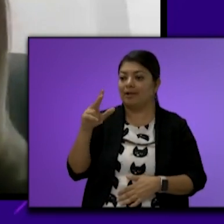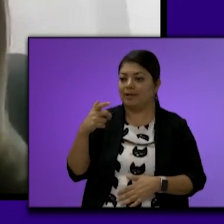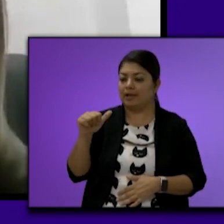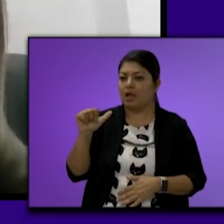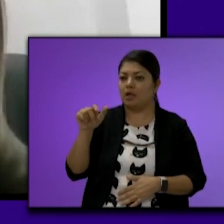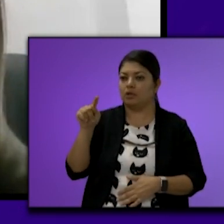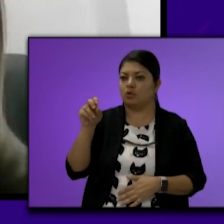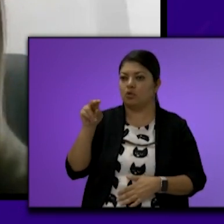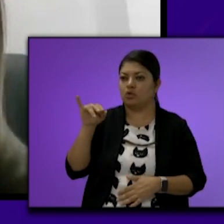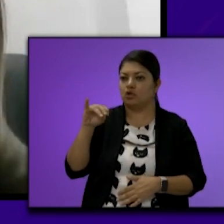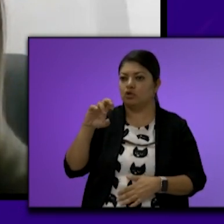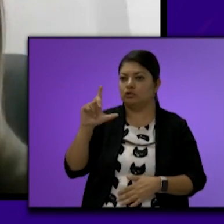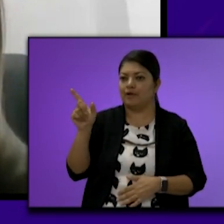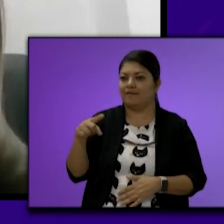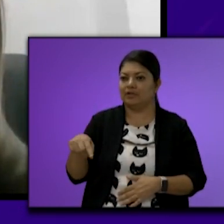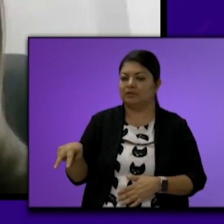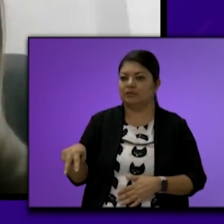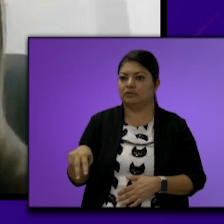Ambrís